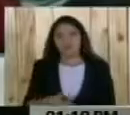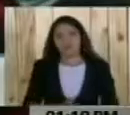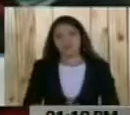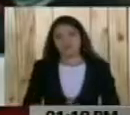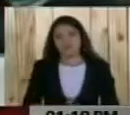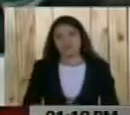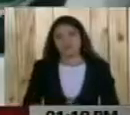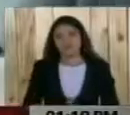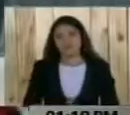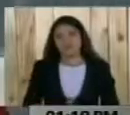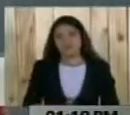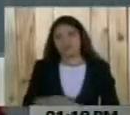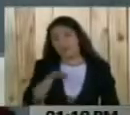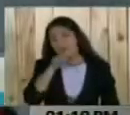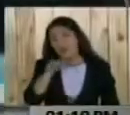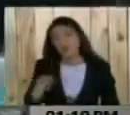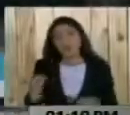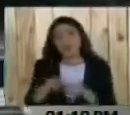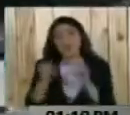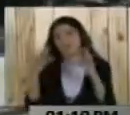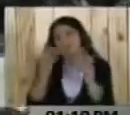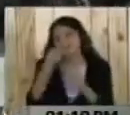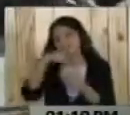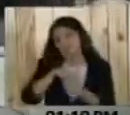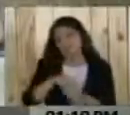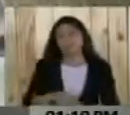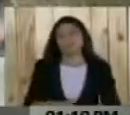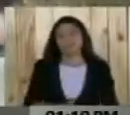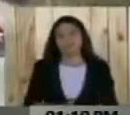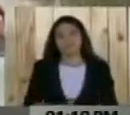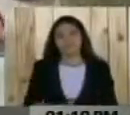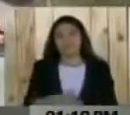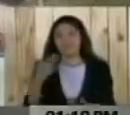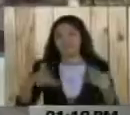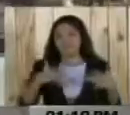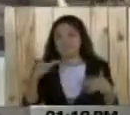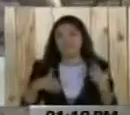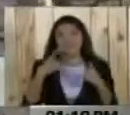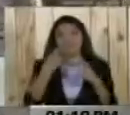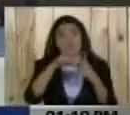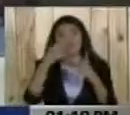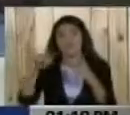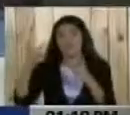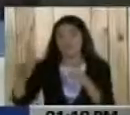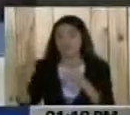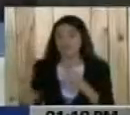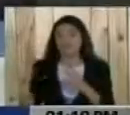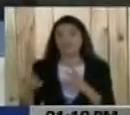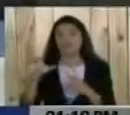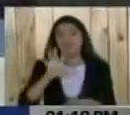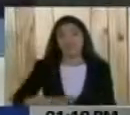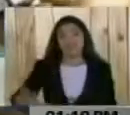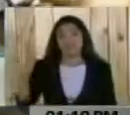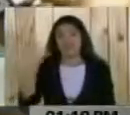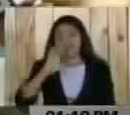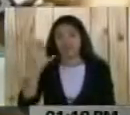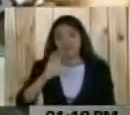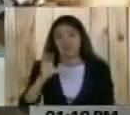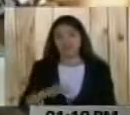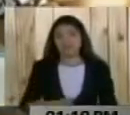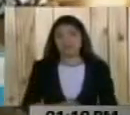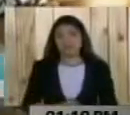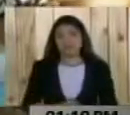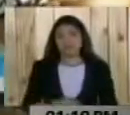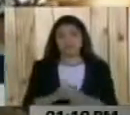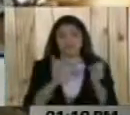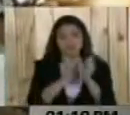es más que una mascota, es como una familia. Este tipo de actividades se realizan en diferentes sectores de la Gran Caracas. Pero no solamente es la